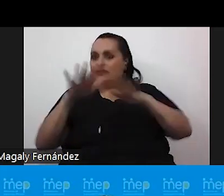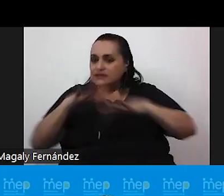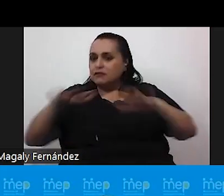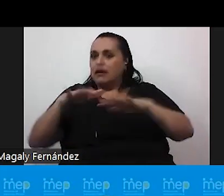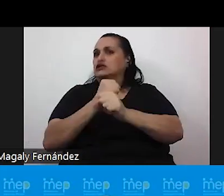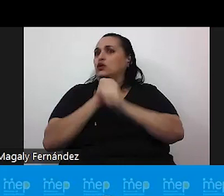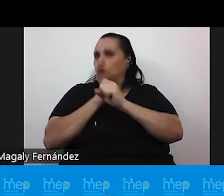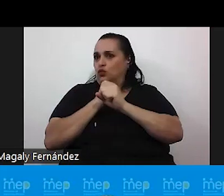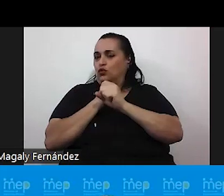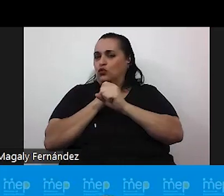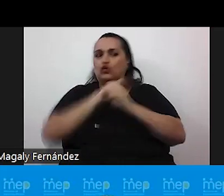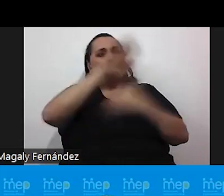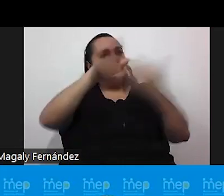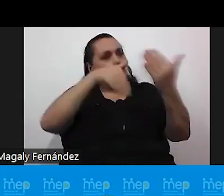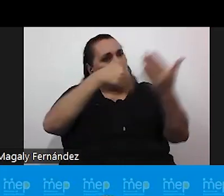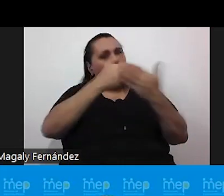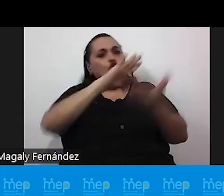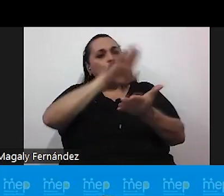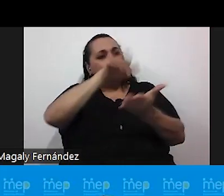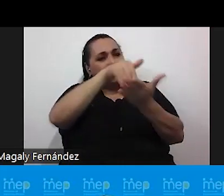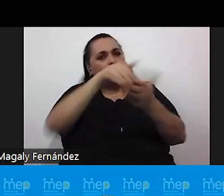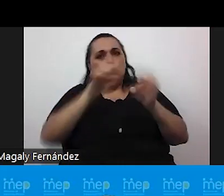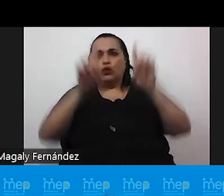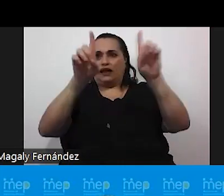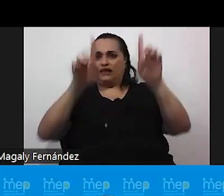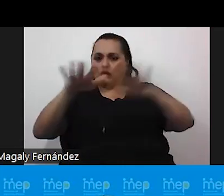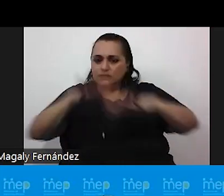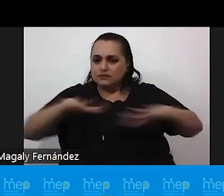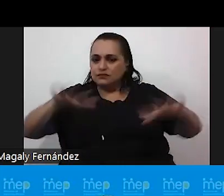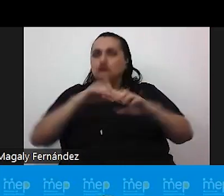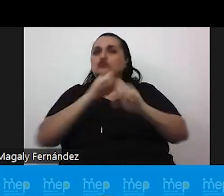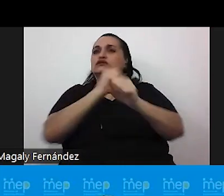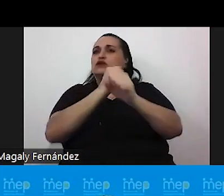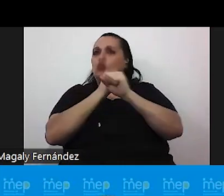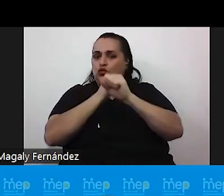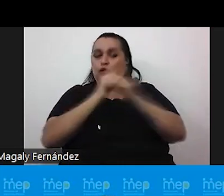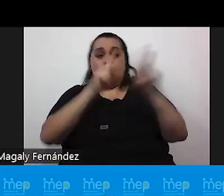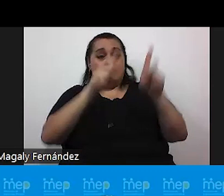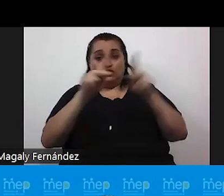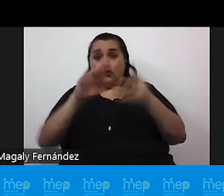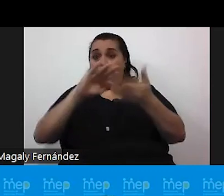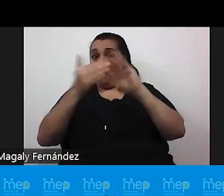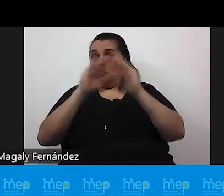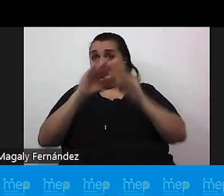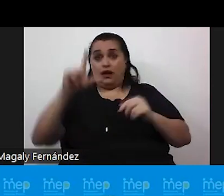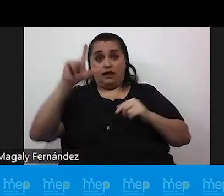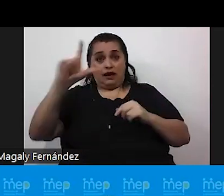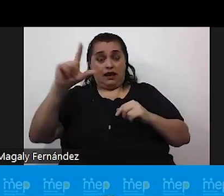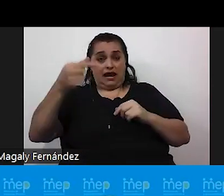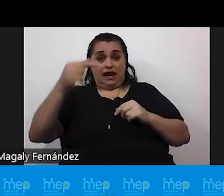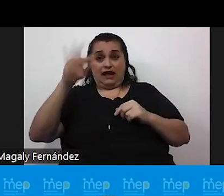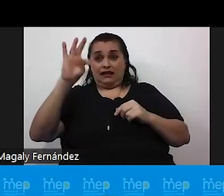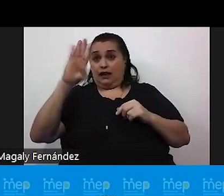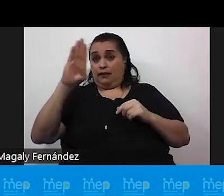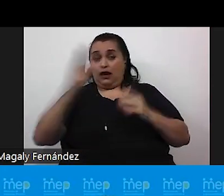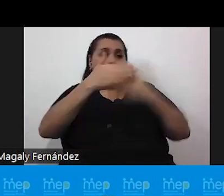sino que todo el centro educativo fuera un espacio seguro para que las personas de la comunidad LGTB y cualquier otra persona